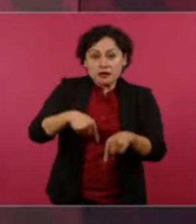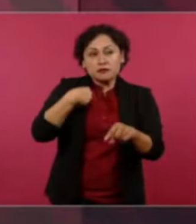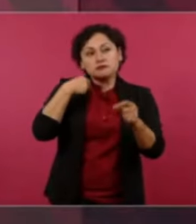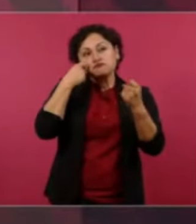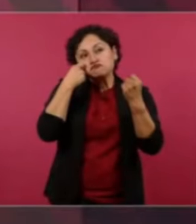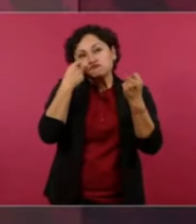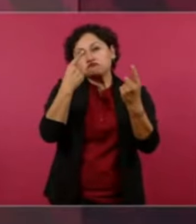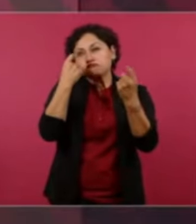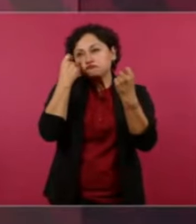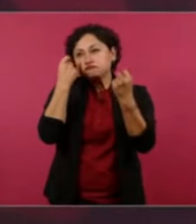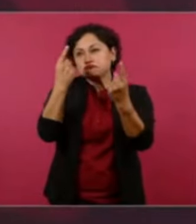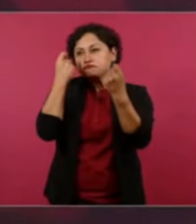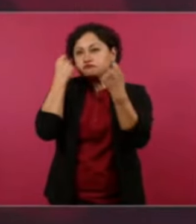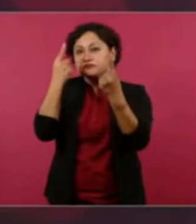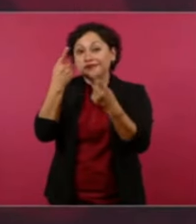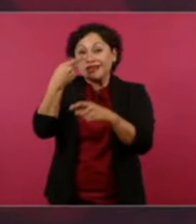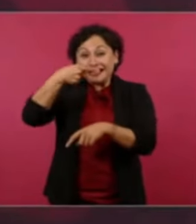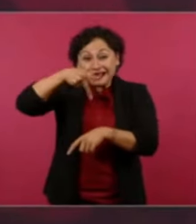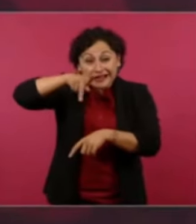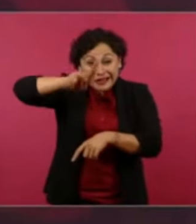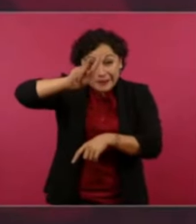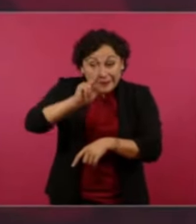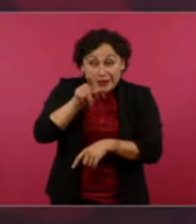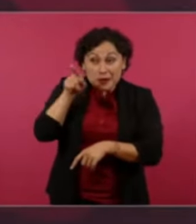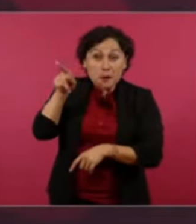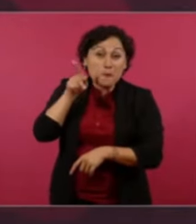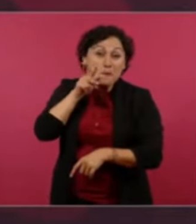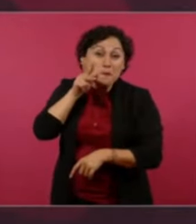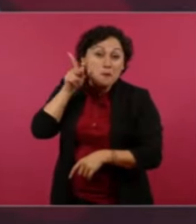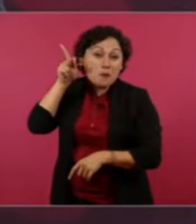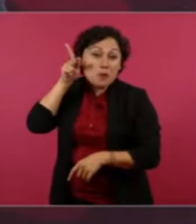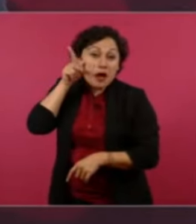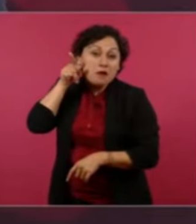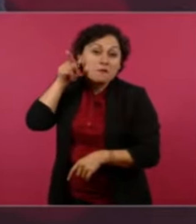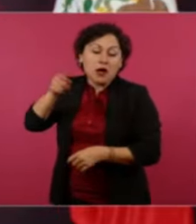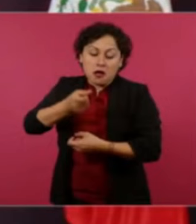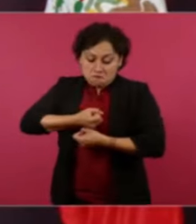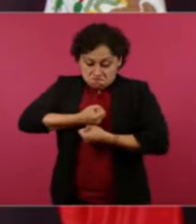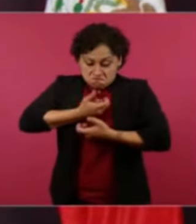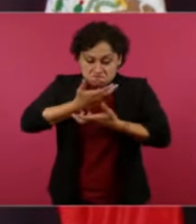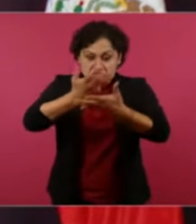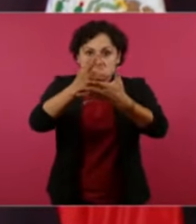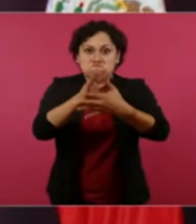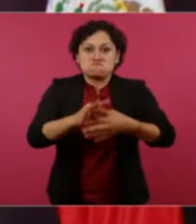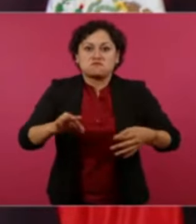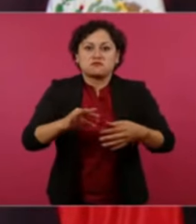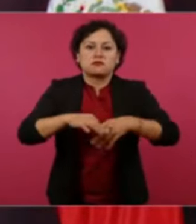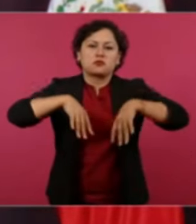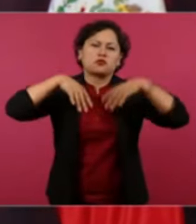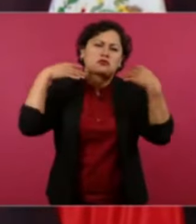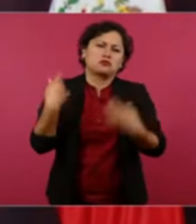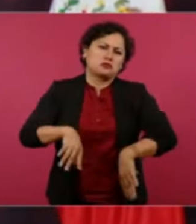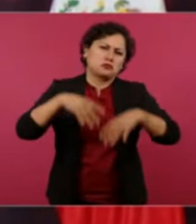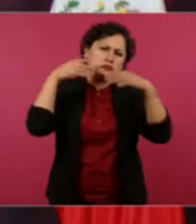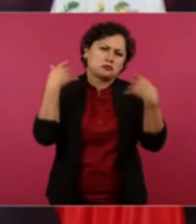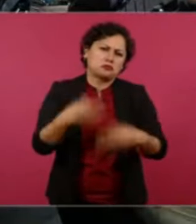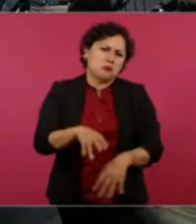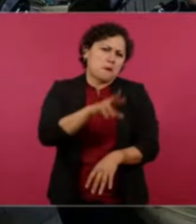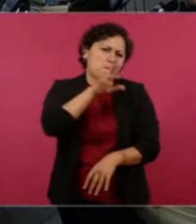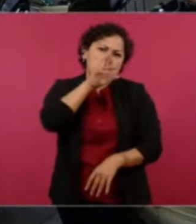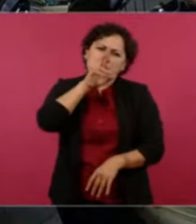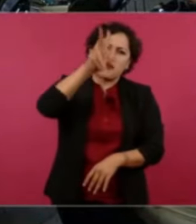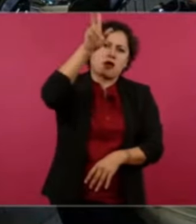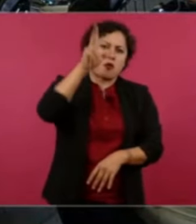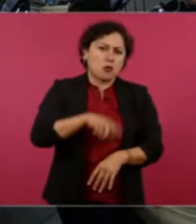pronunció los discursos que pronunció el Papa Francisco cuando visitó México. Tan